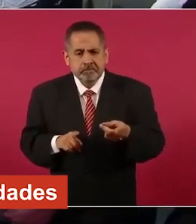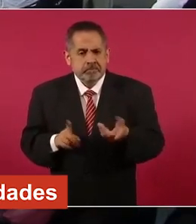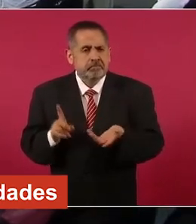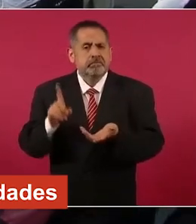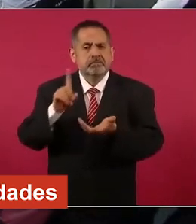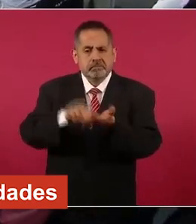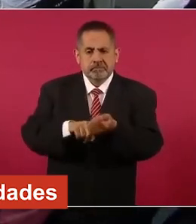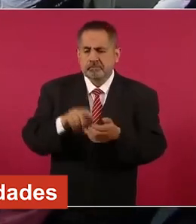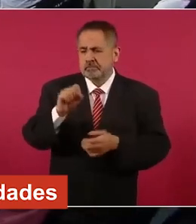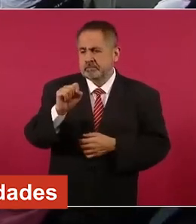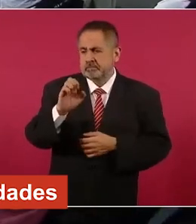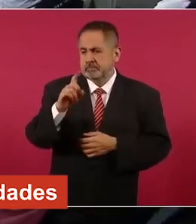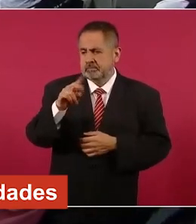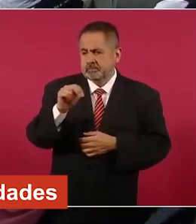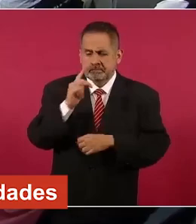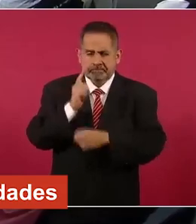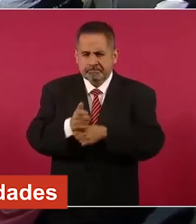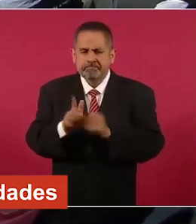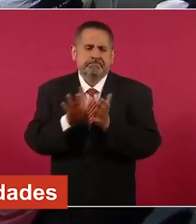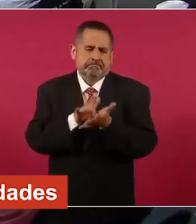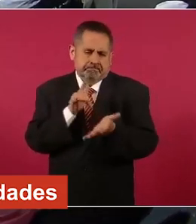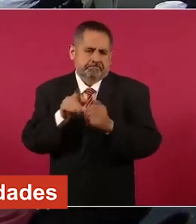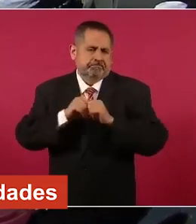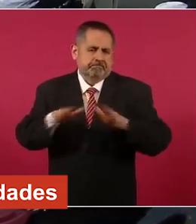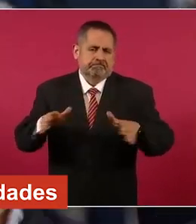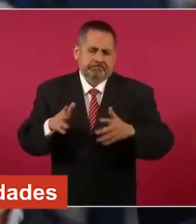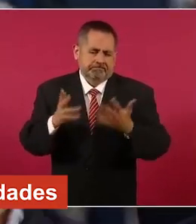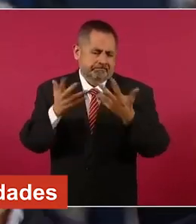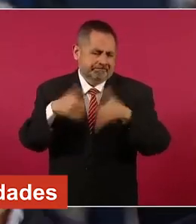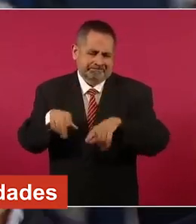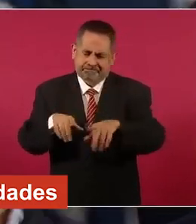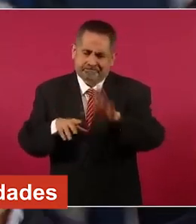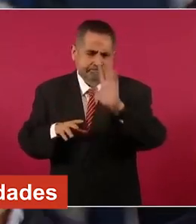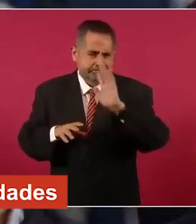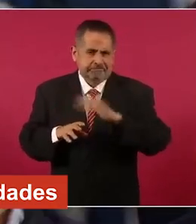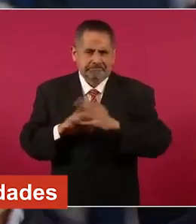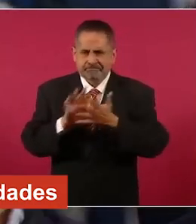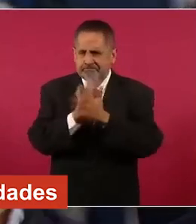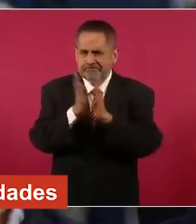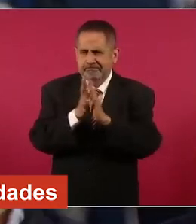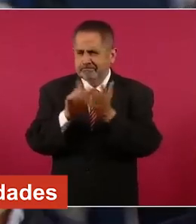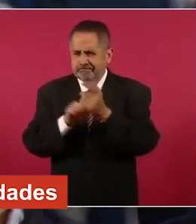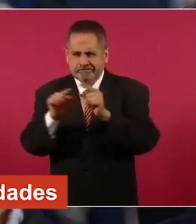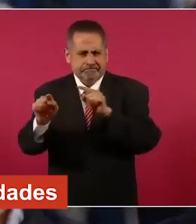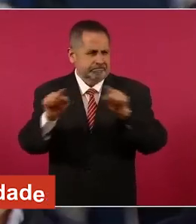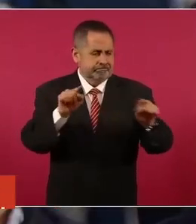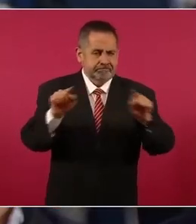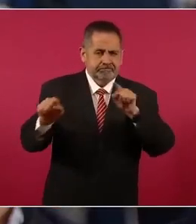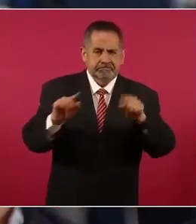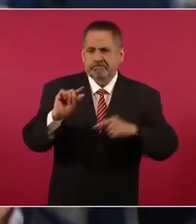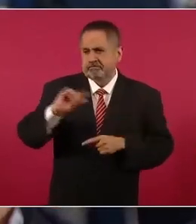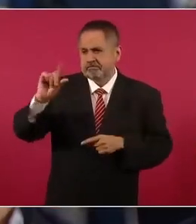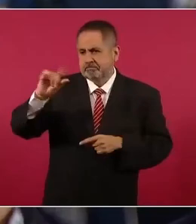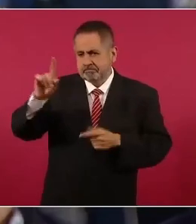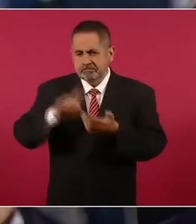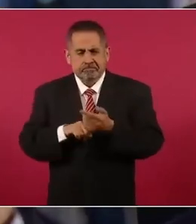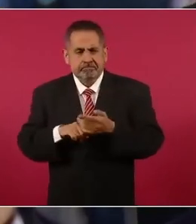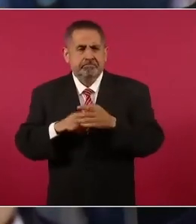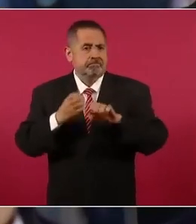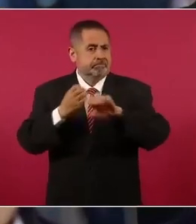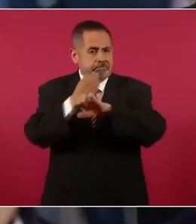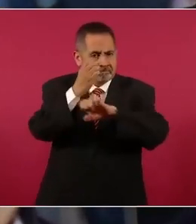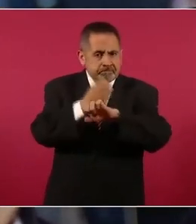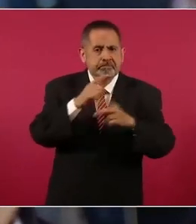interior Sedena. Y bueno, pues tiene que ver con todo este entramado de complicidad que pudiera haber entre autoridades y estatales,